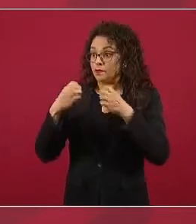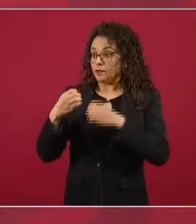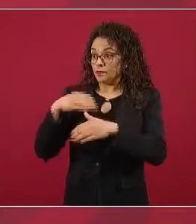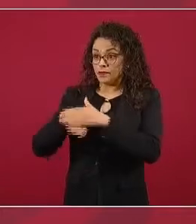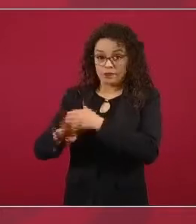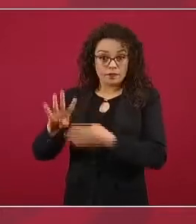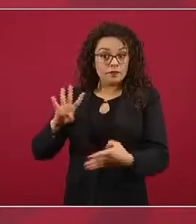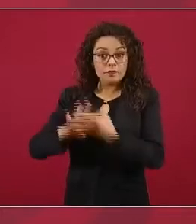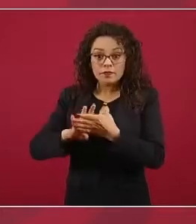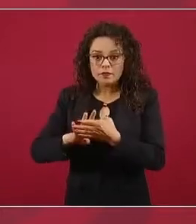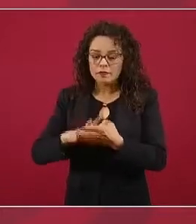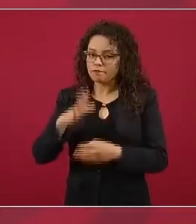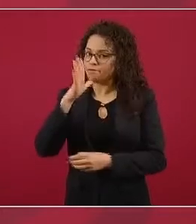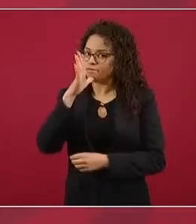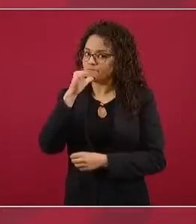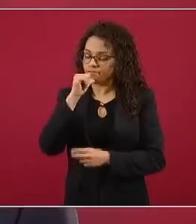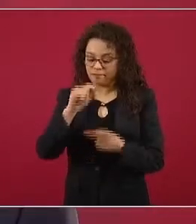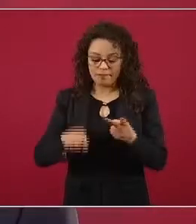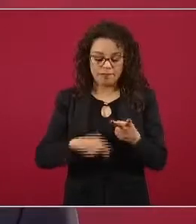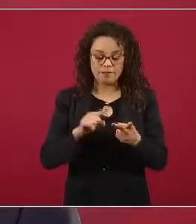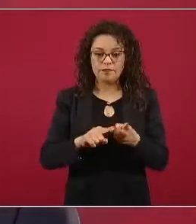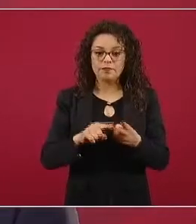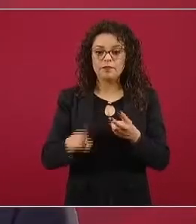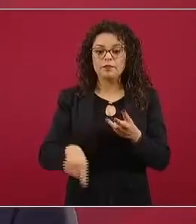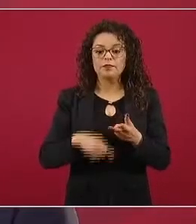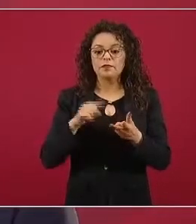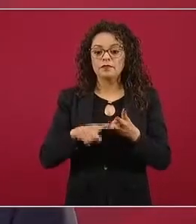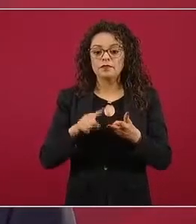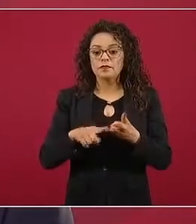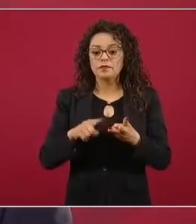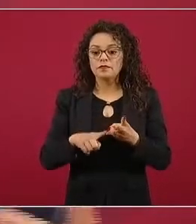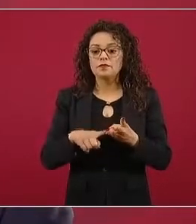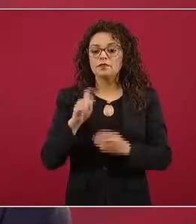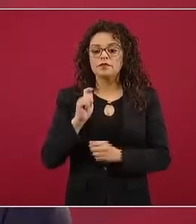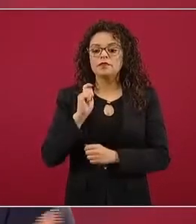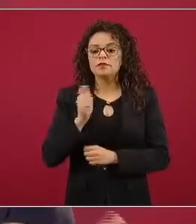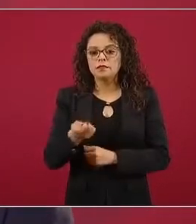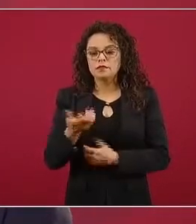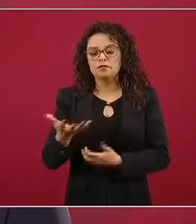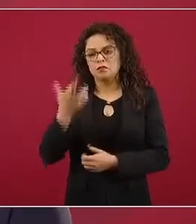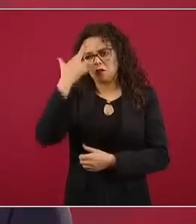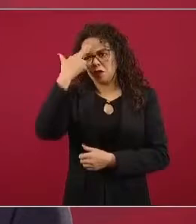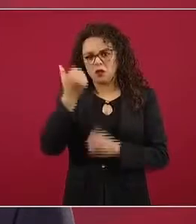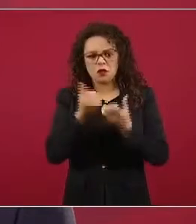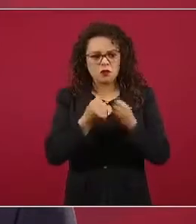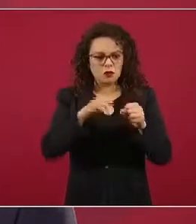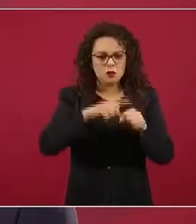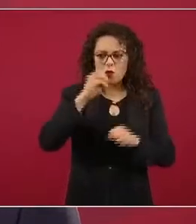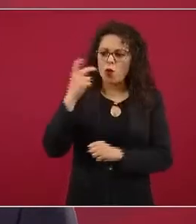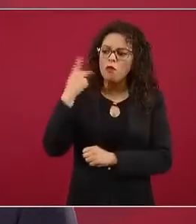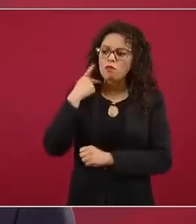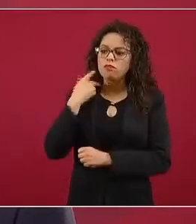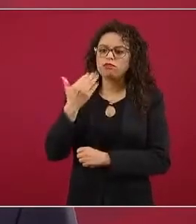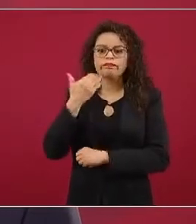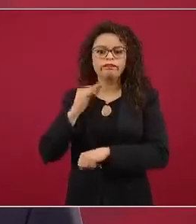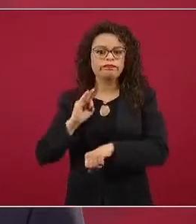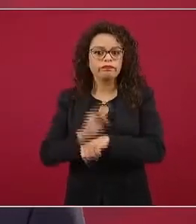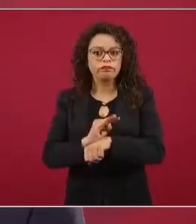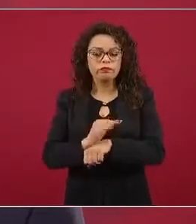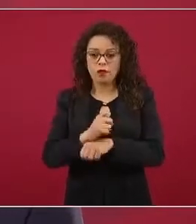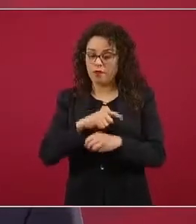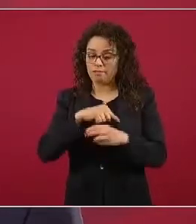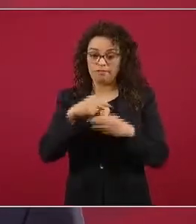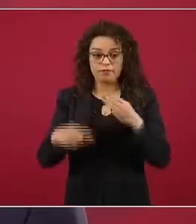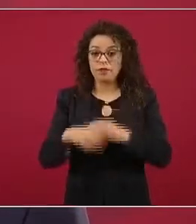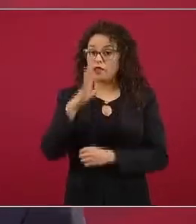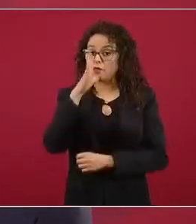no puede haber personas que estén en una condición de desventaja por razones sociales o políticas. Absolutamente tienen que